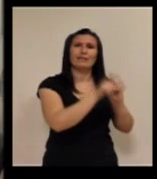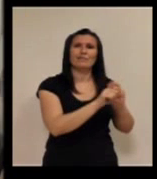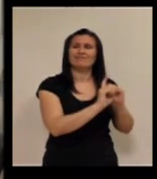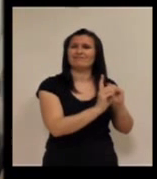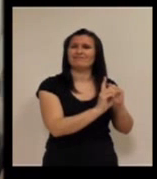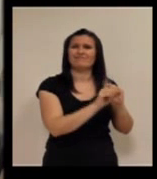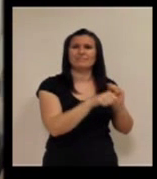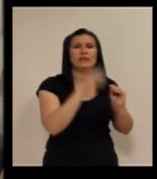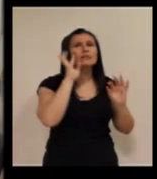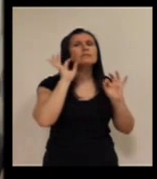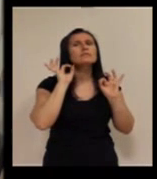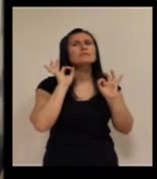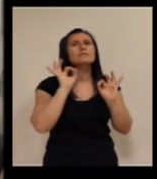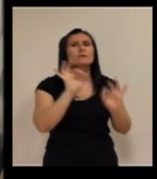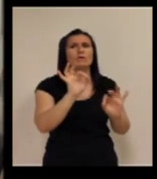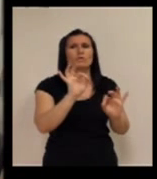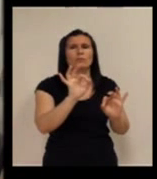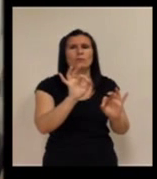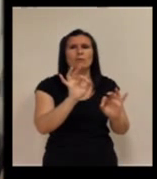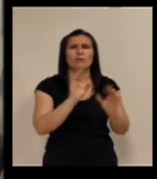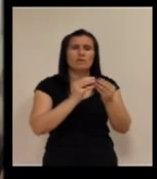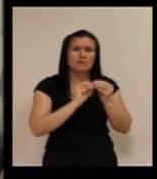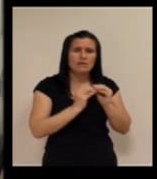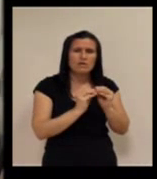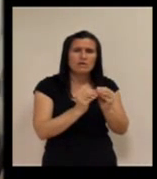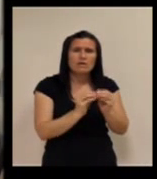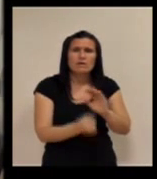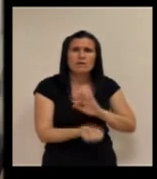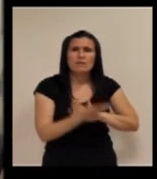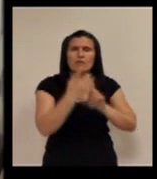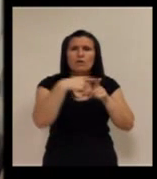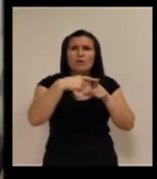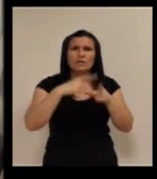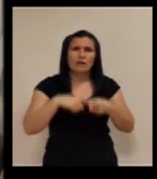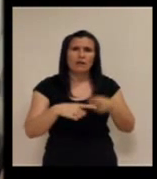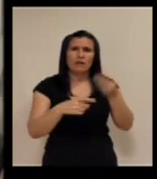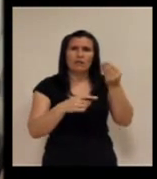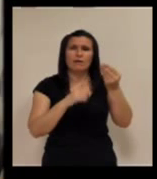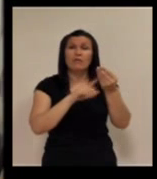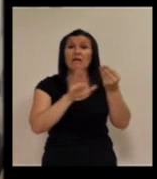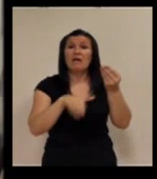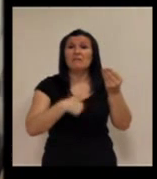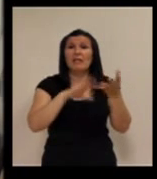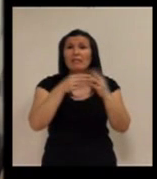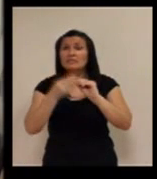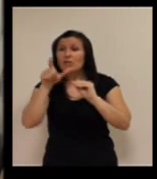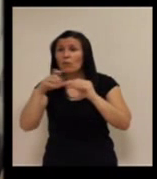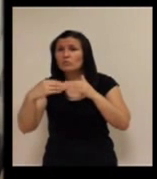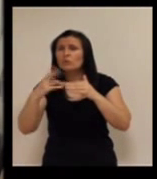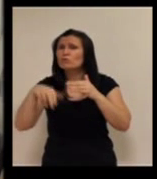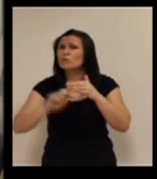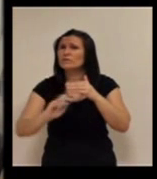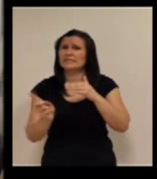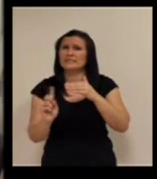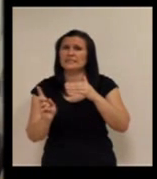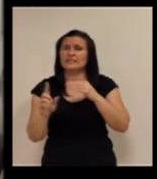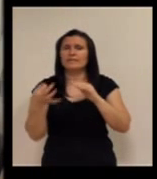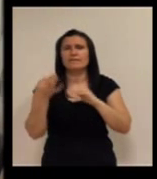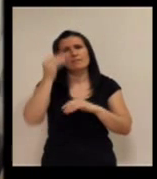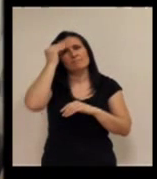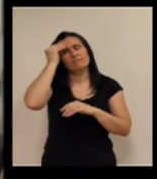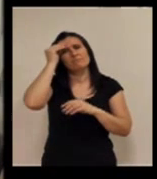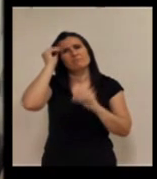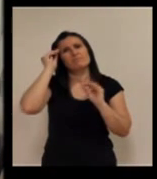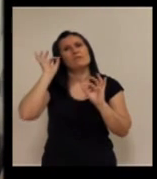principio dijimos que estaba adaptado a él ¿no? entonces ojo con desarrollar cosas que no está adaptada al